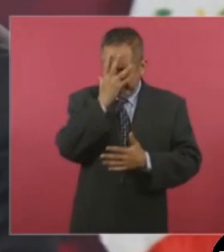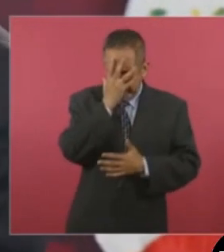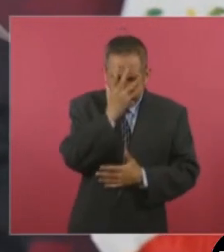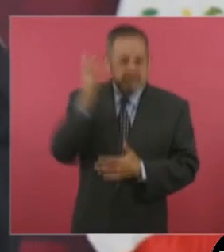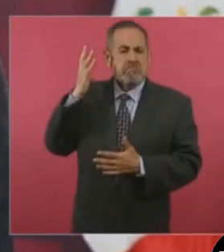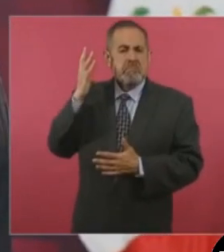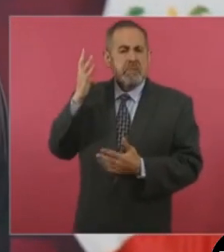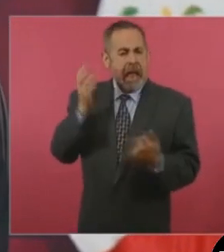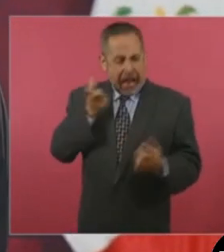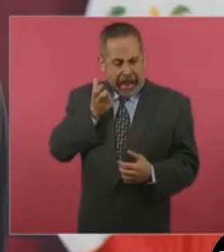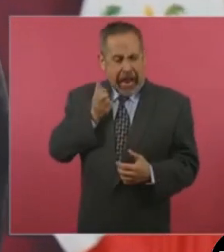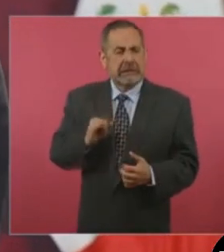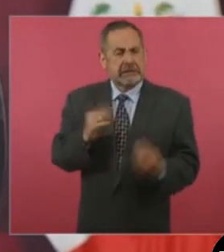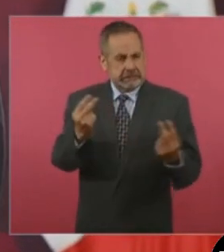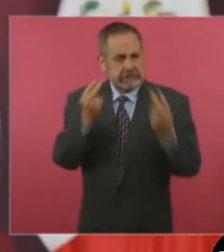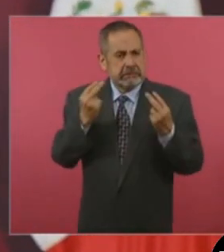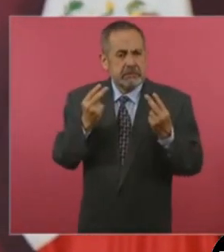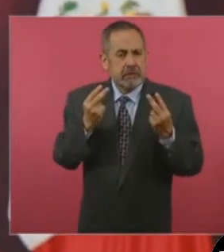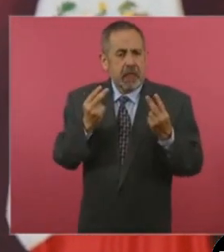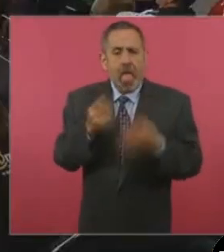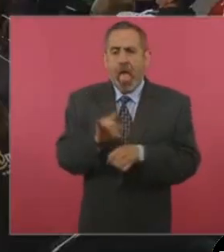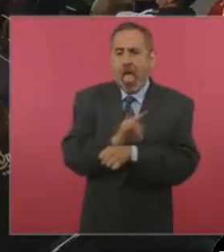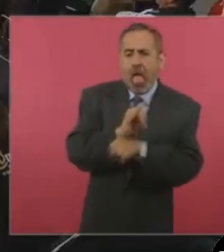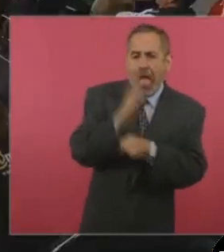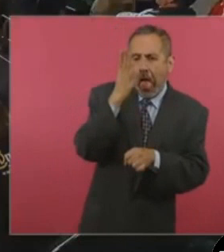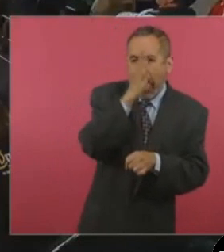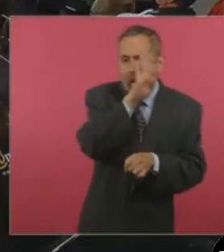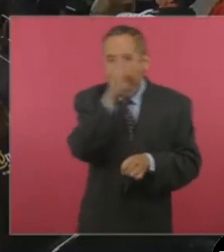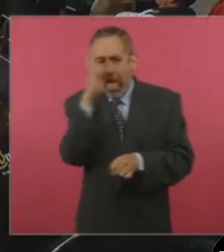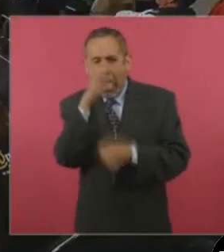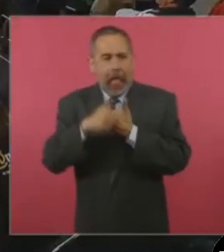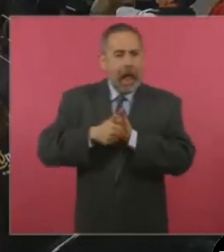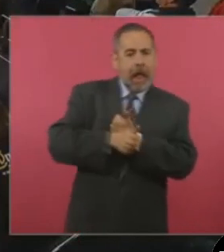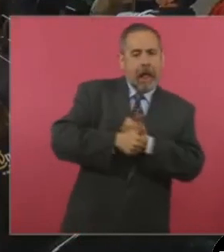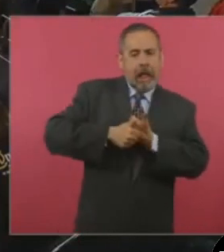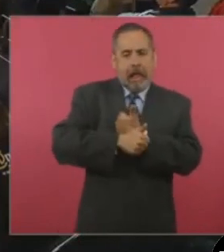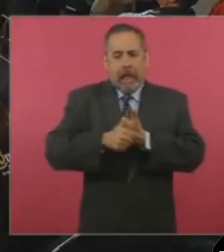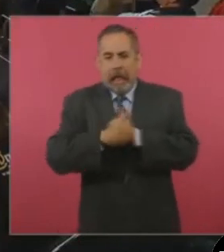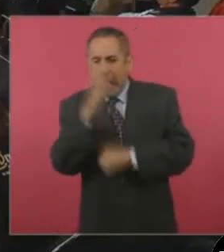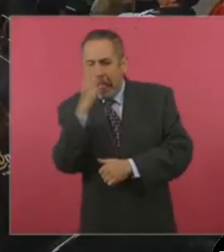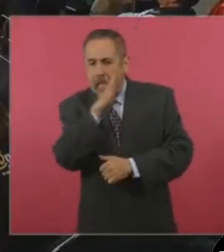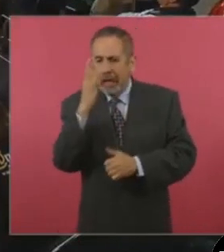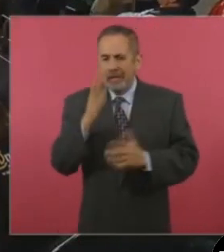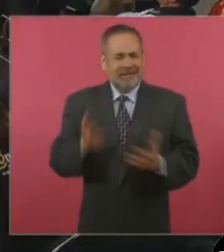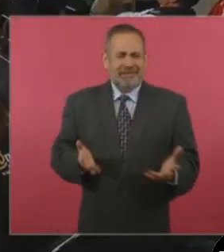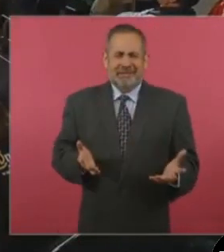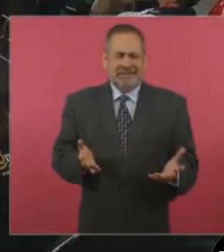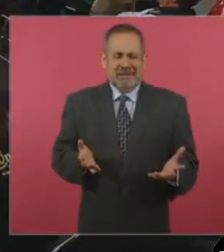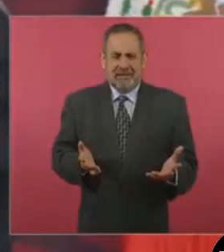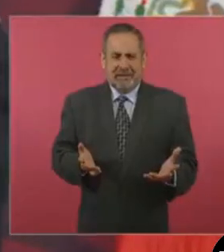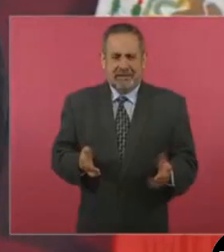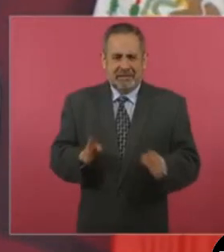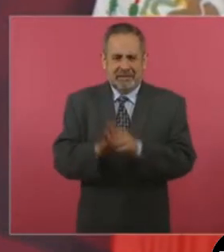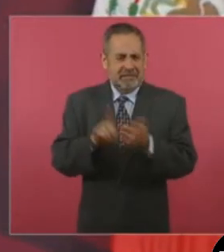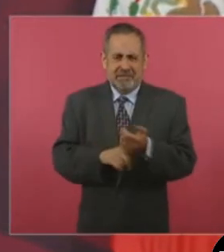que andar ahí como el robalo, que es el